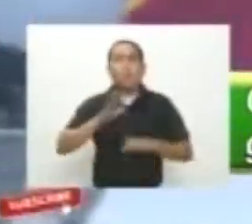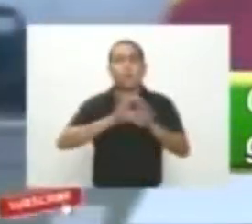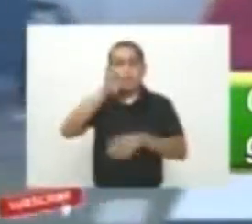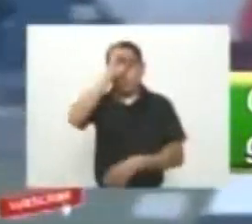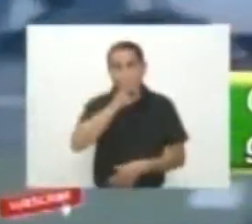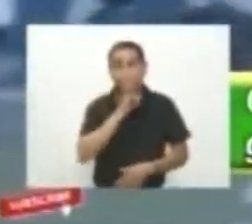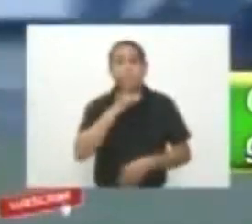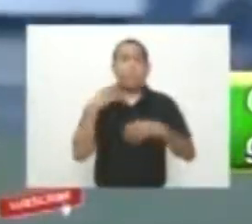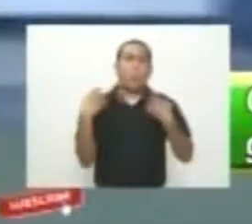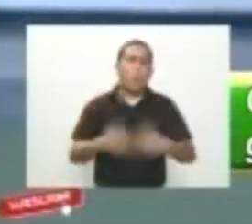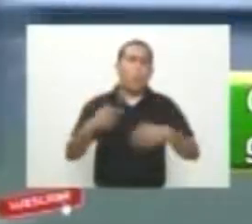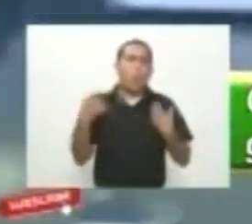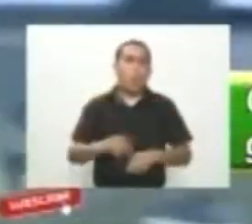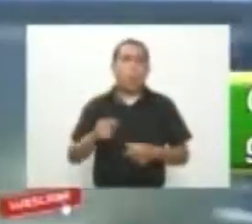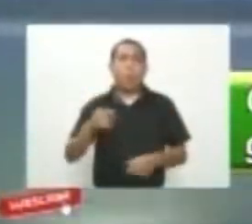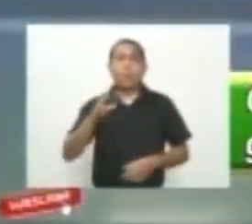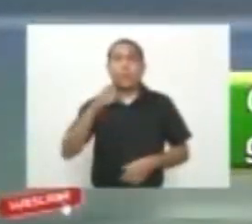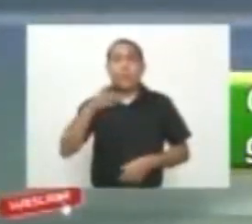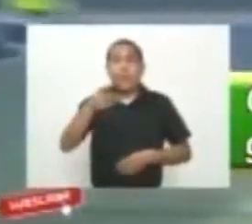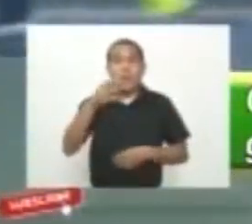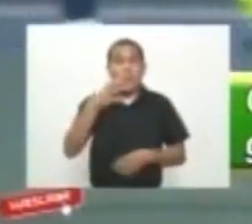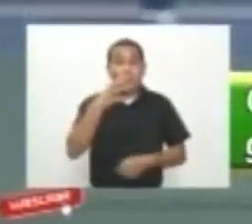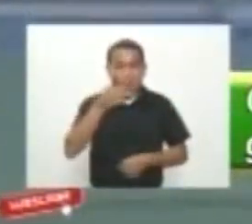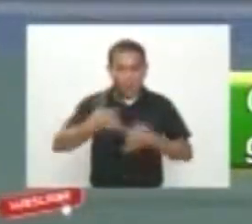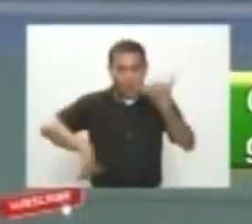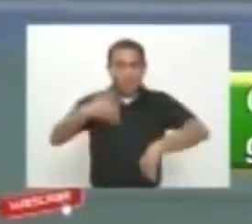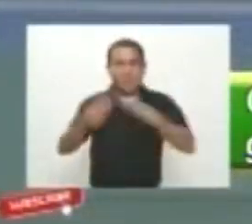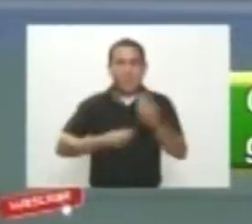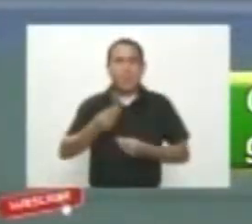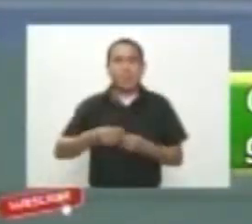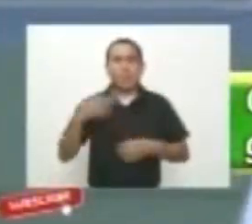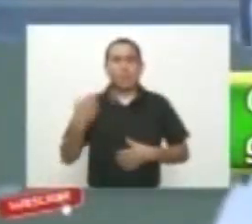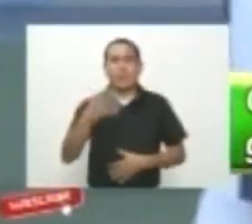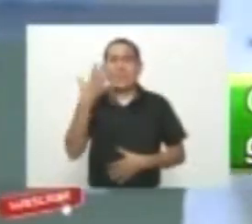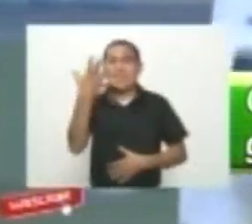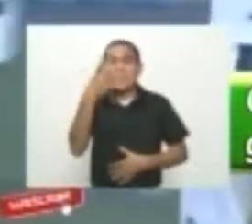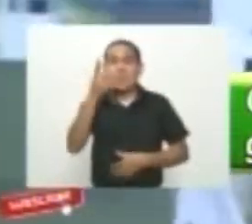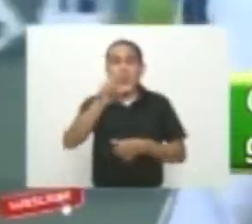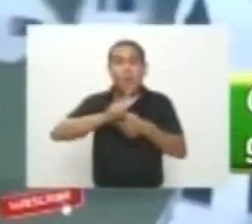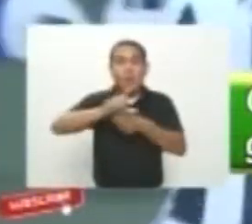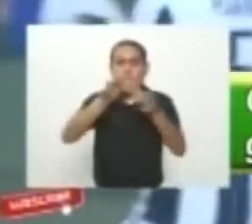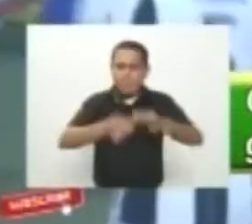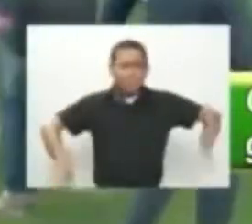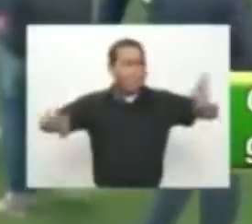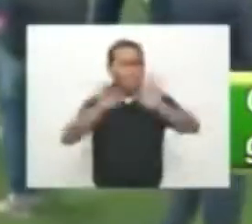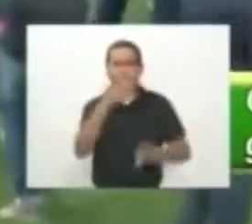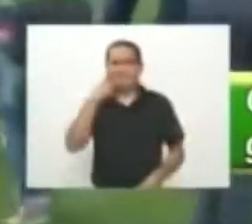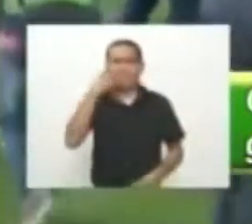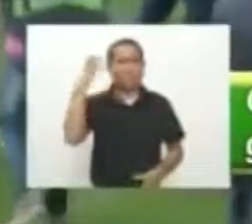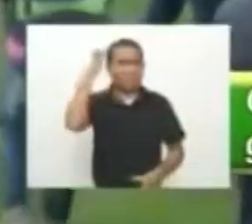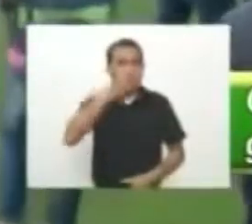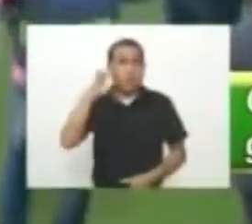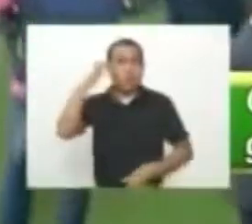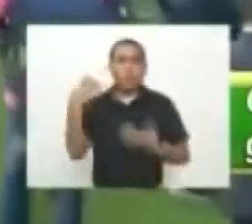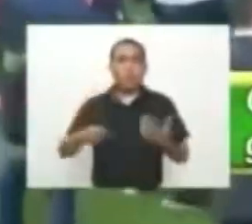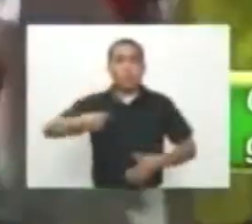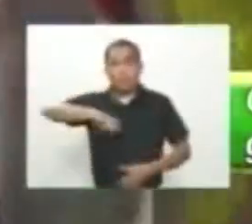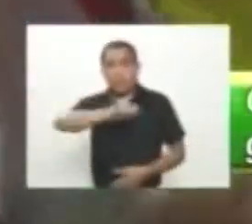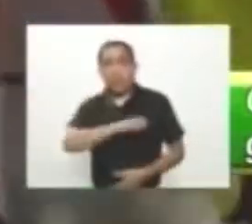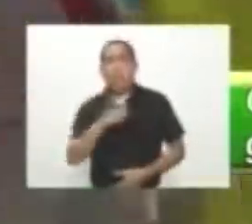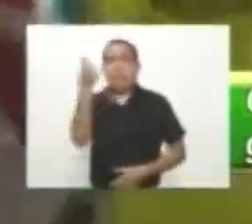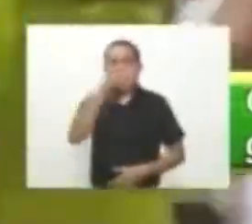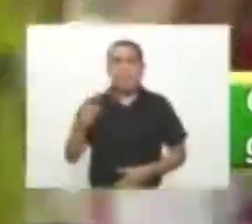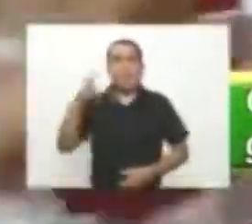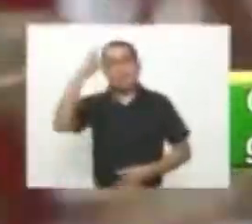señora Los futbolistas cafeteros Ya pueden decir Que se coronaron En las 5 ligas Más importantes Del viejo continente España, Italia